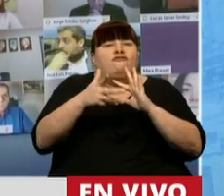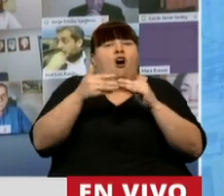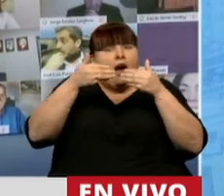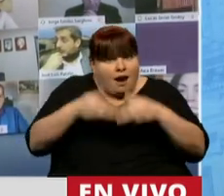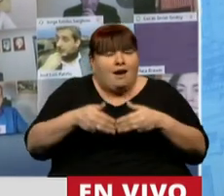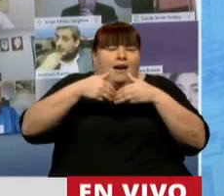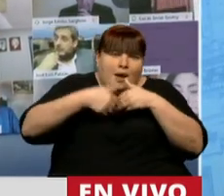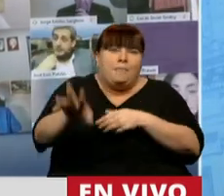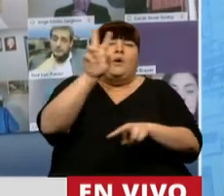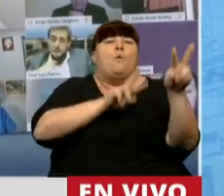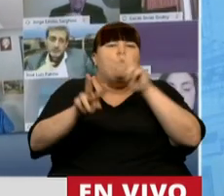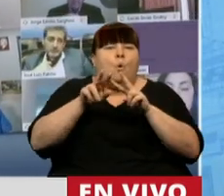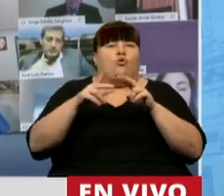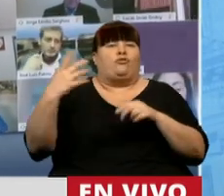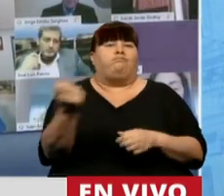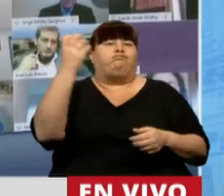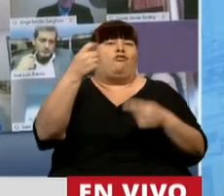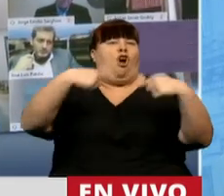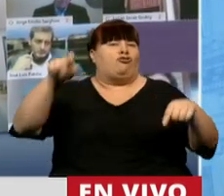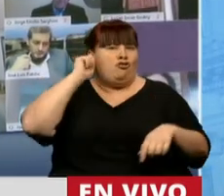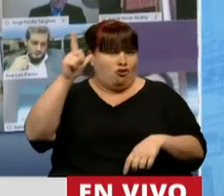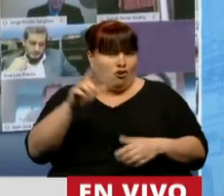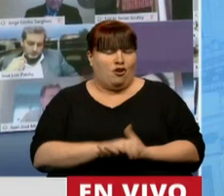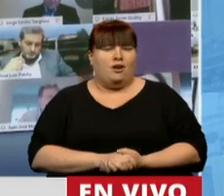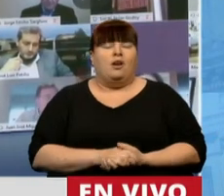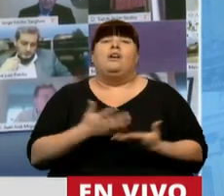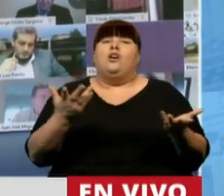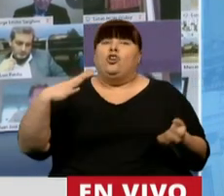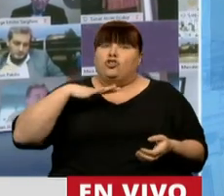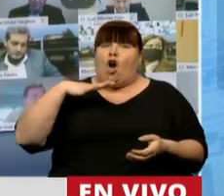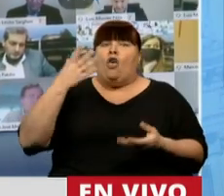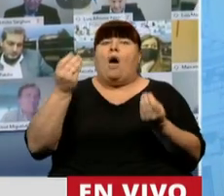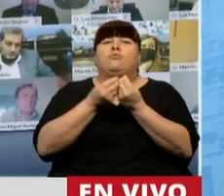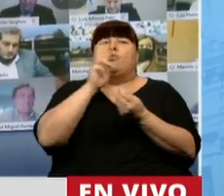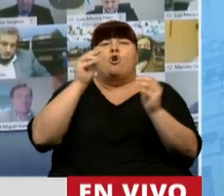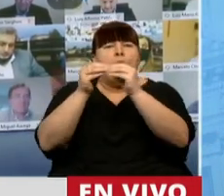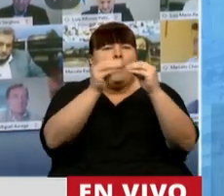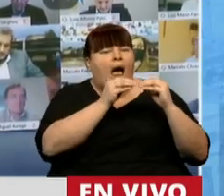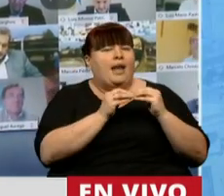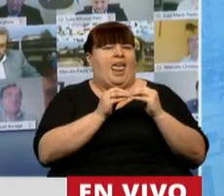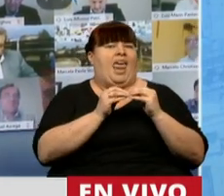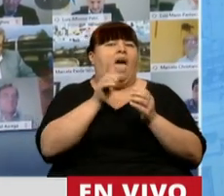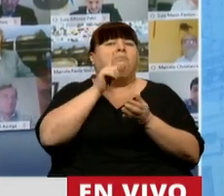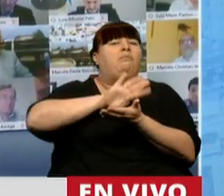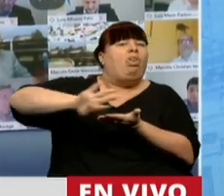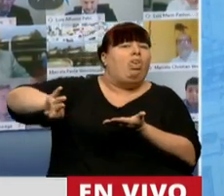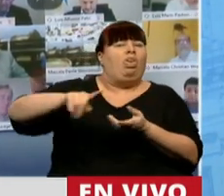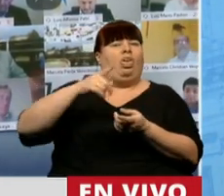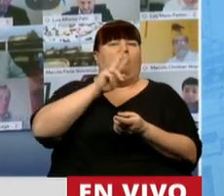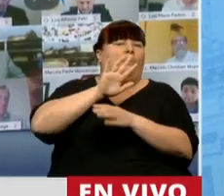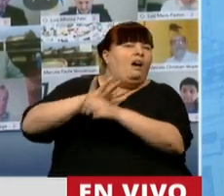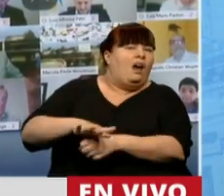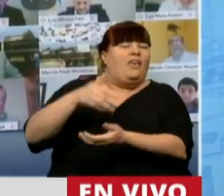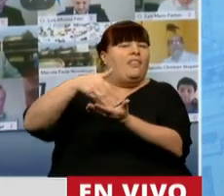para seguir en busca de nuevas conquistas, porque todavía hay muchas compañeras que son invisibilizadas,